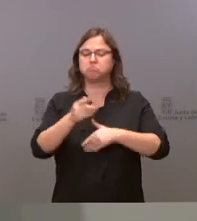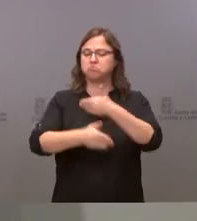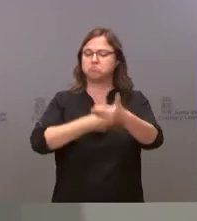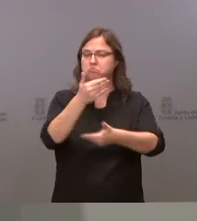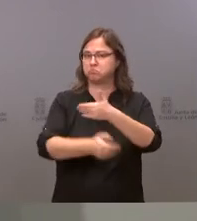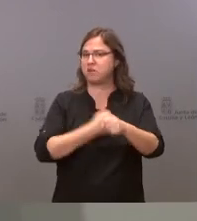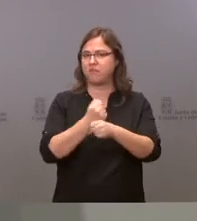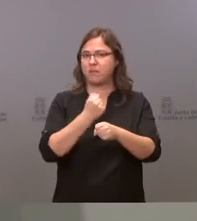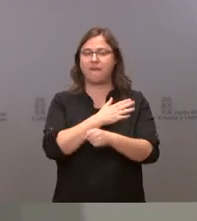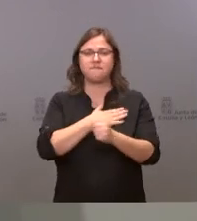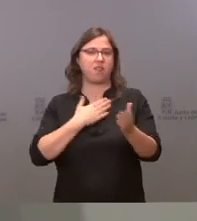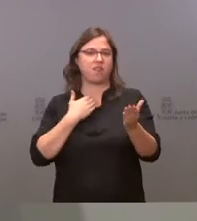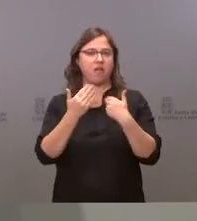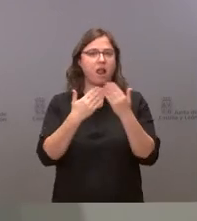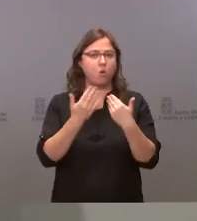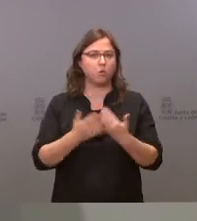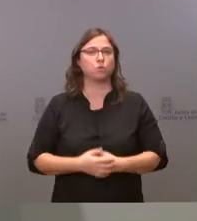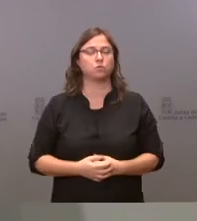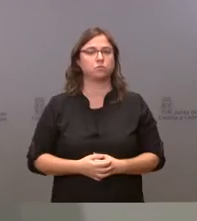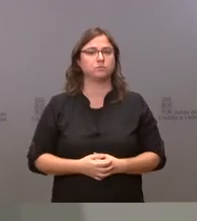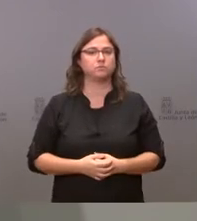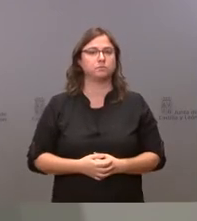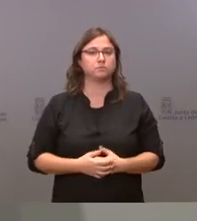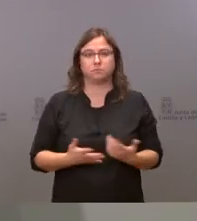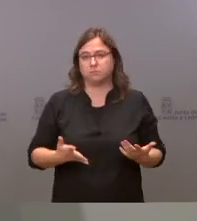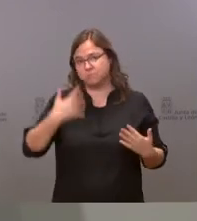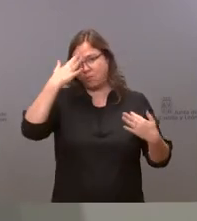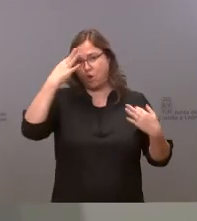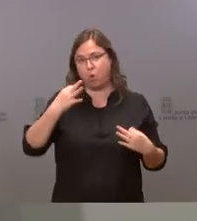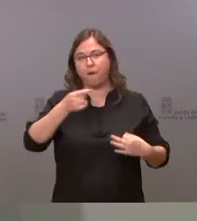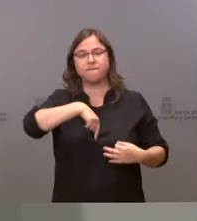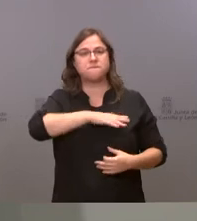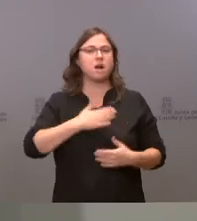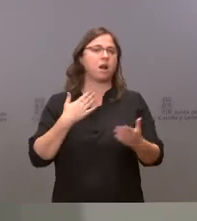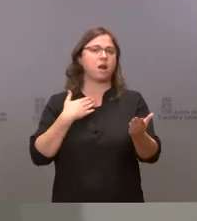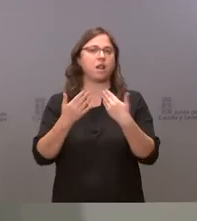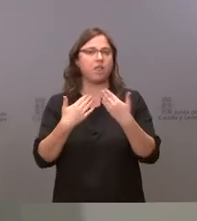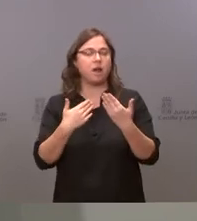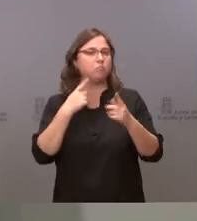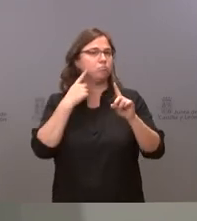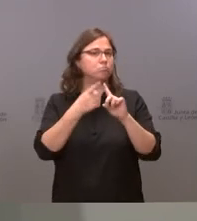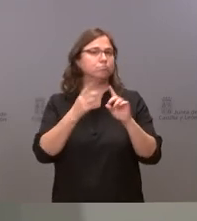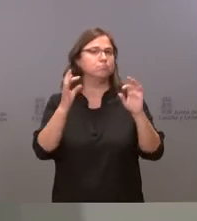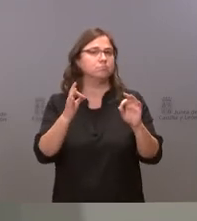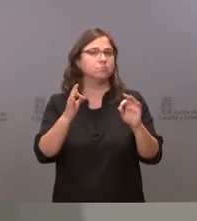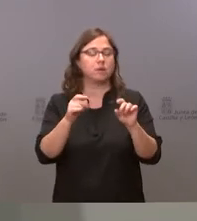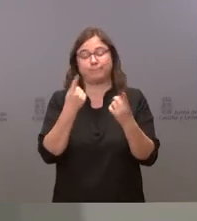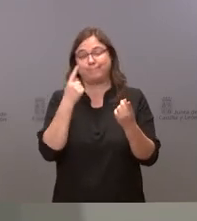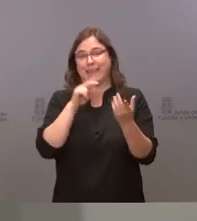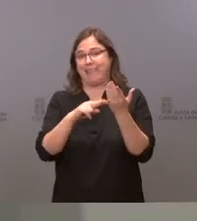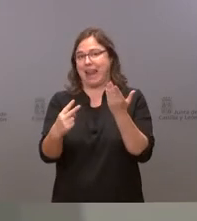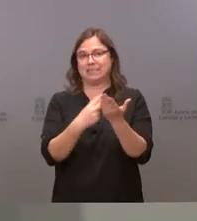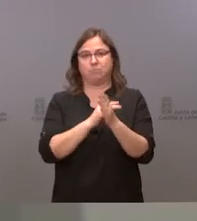a seguir abiertos al diálogo y naturalmente nuestro diálogo como no podía ser de otra manera es transparente